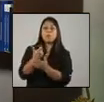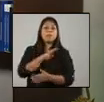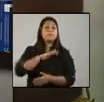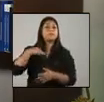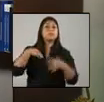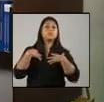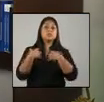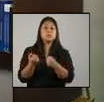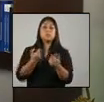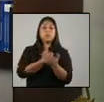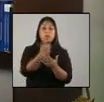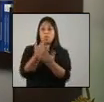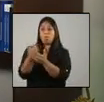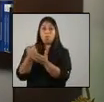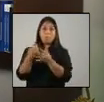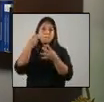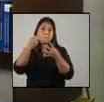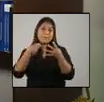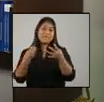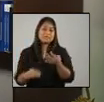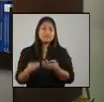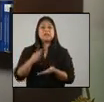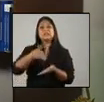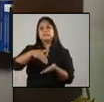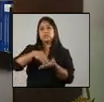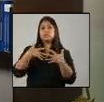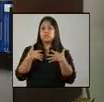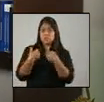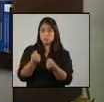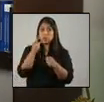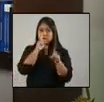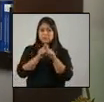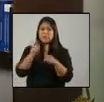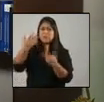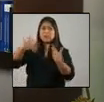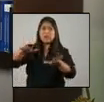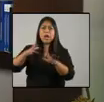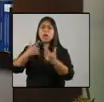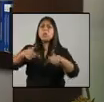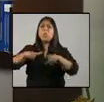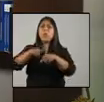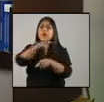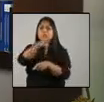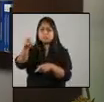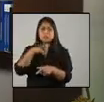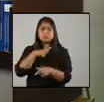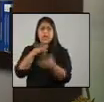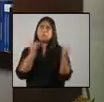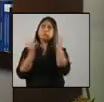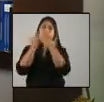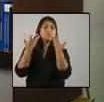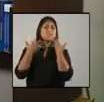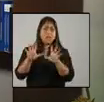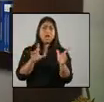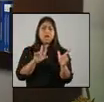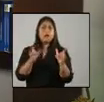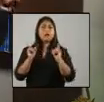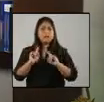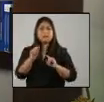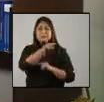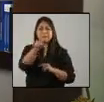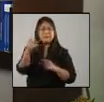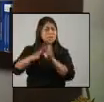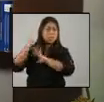equipar 10 centros de atención permanentes CAPS, que el centro de gobierno ha identificado que están construidos, algunos de ellos, ¿saben qué?